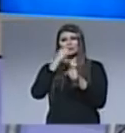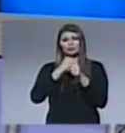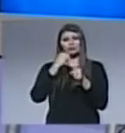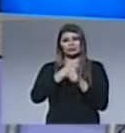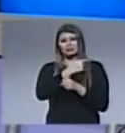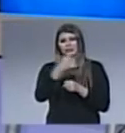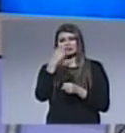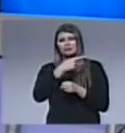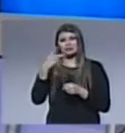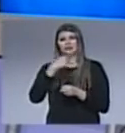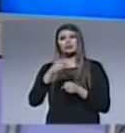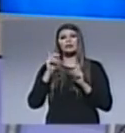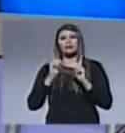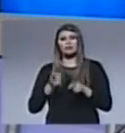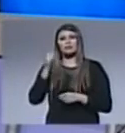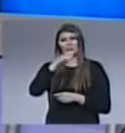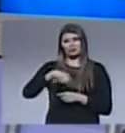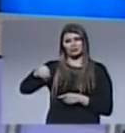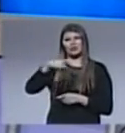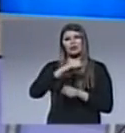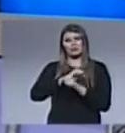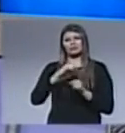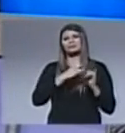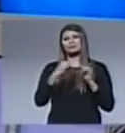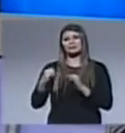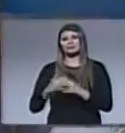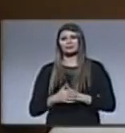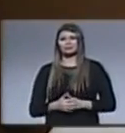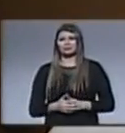eventos muy interesantes para ustedes desarrollar en estos días